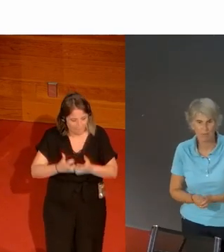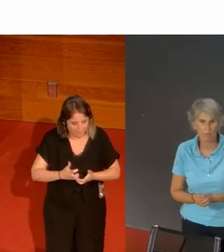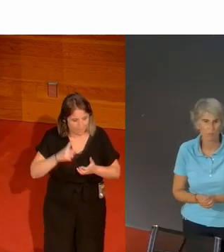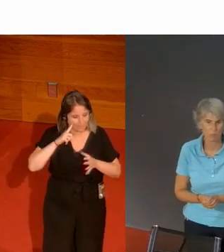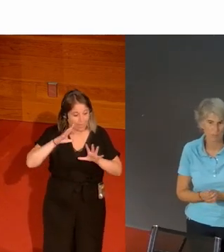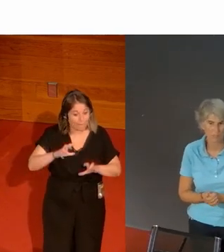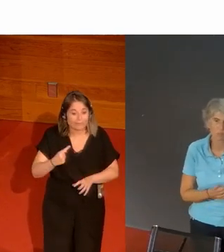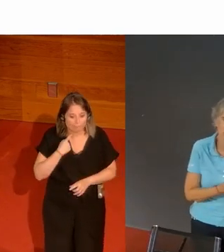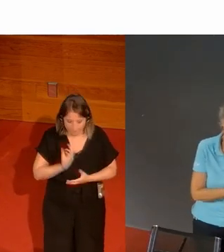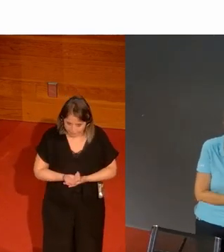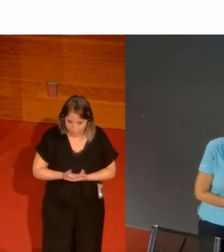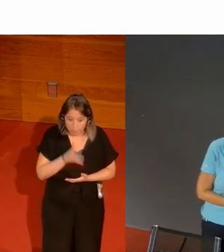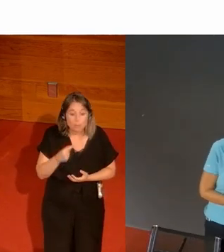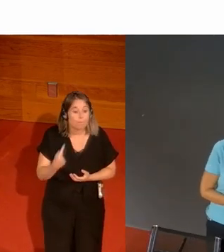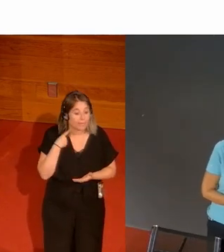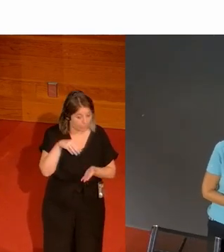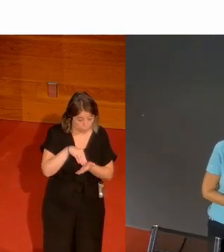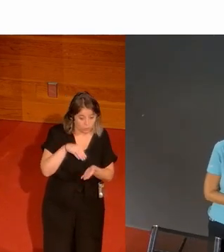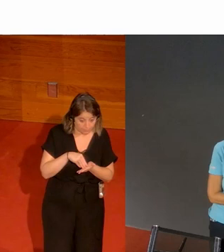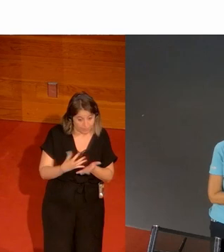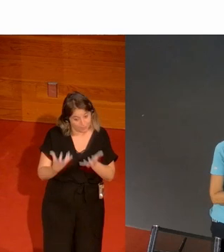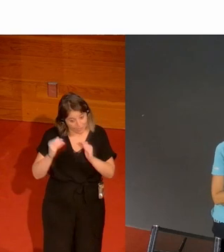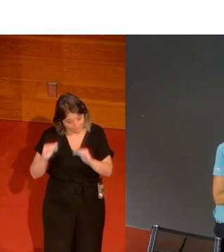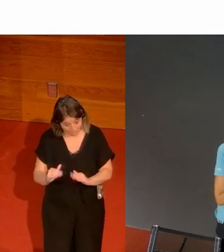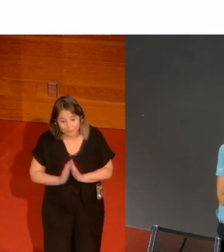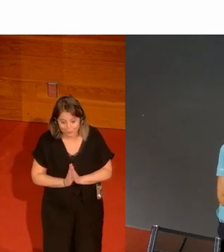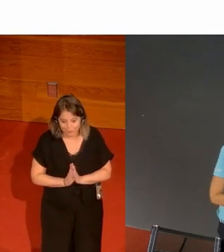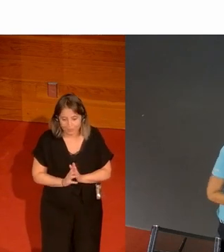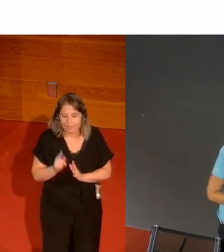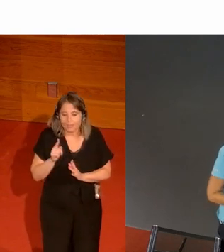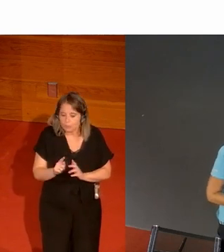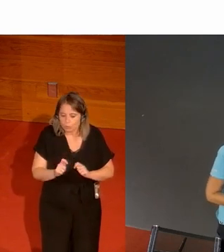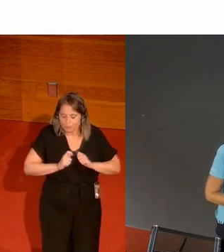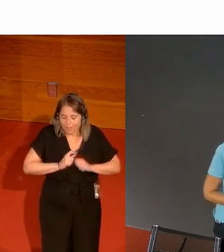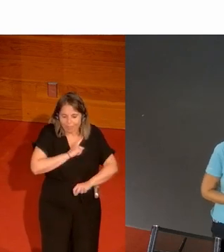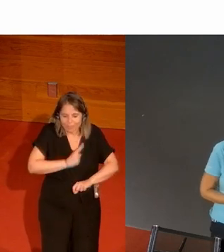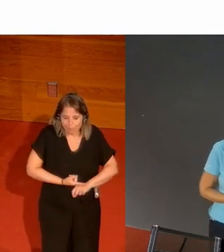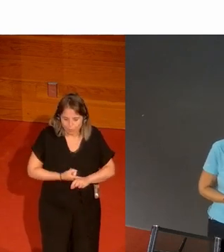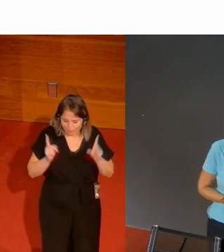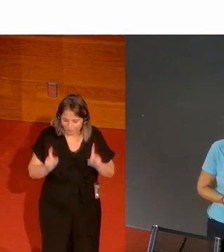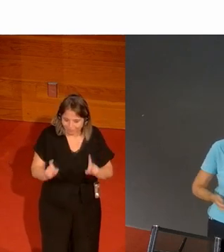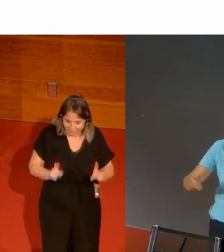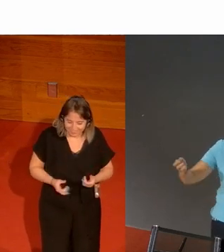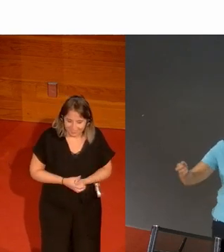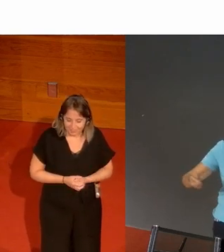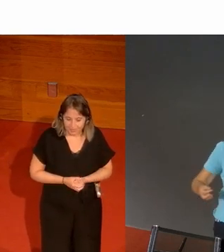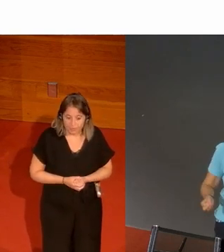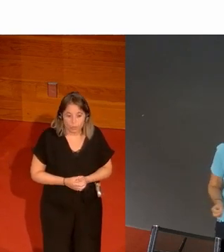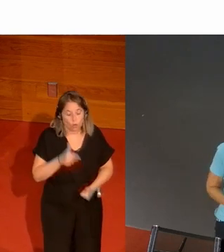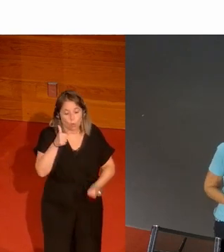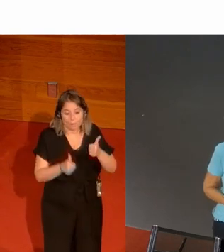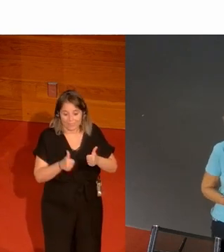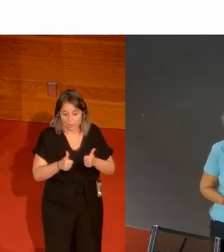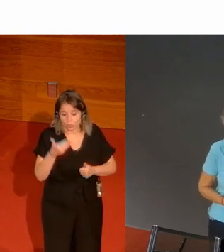aprender a perder porque vas a perder muchas más veces que vas a ganar y esto te lo facilita el deporte las competiciones